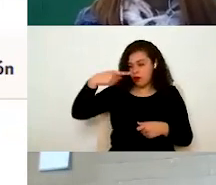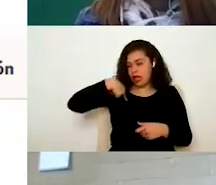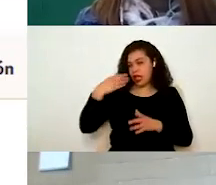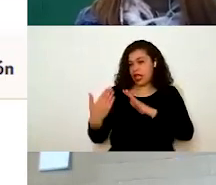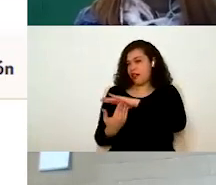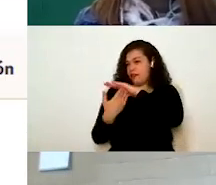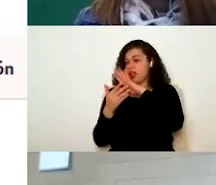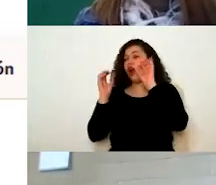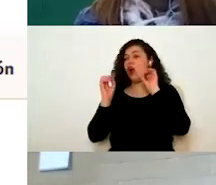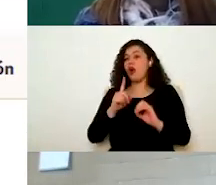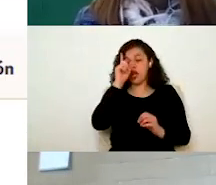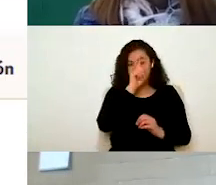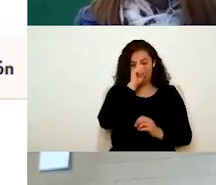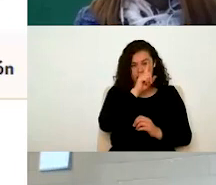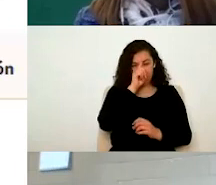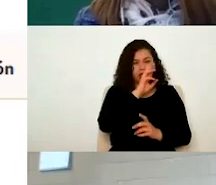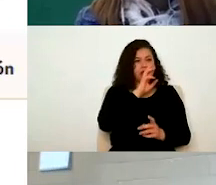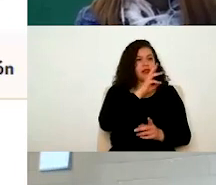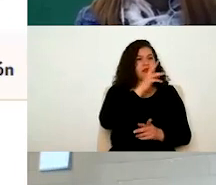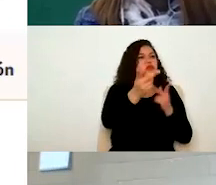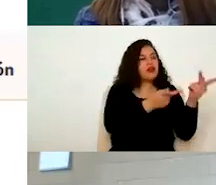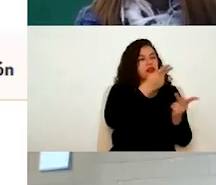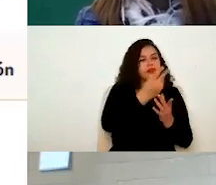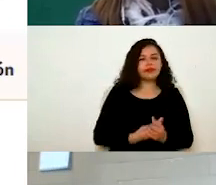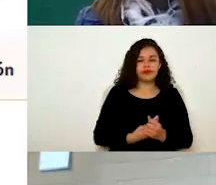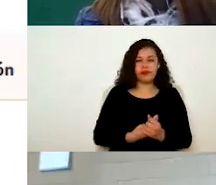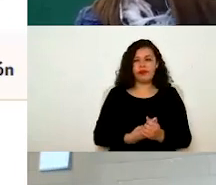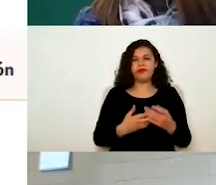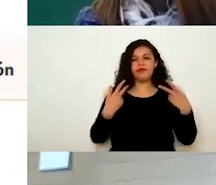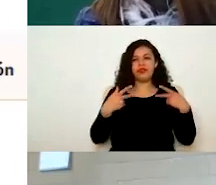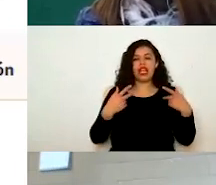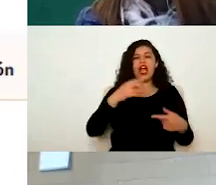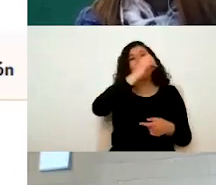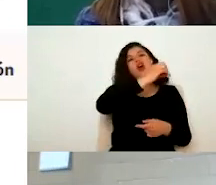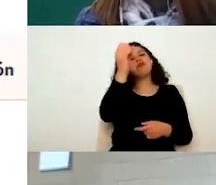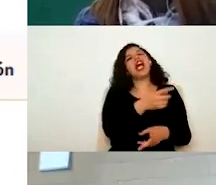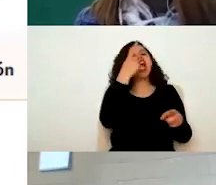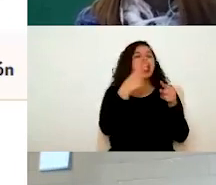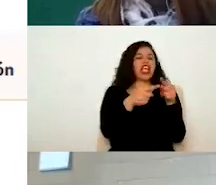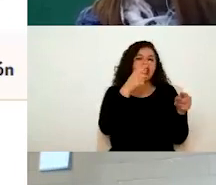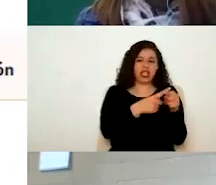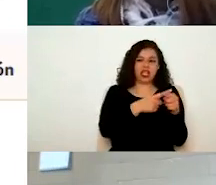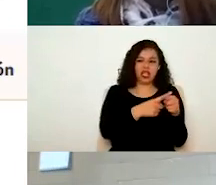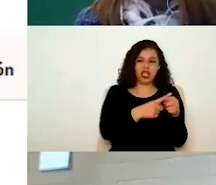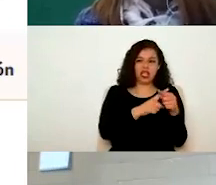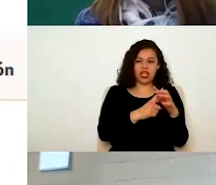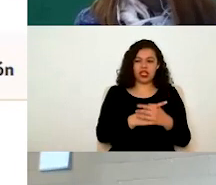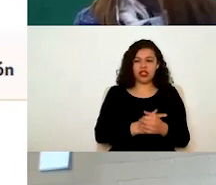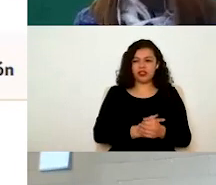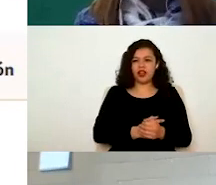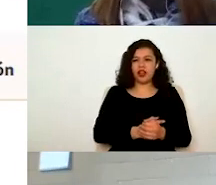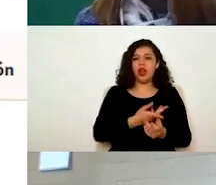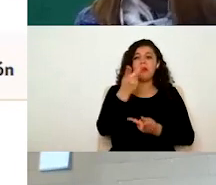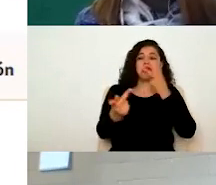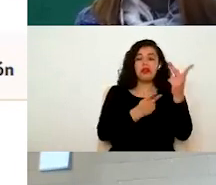a los asesores. Por ejemplo, ¿quiénes están obligadas? Pues aquí les damos la respuesta. Todas las YAP son preguntas y respuestas